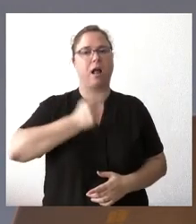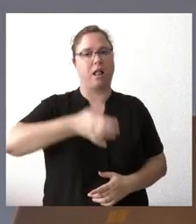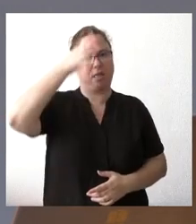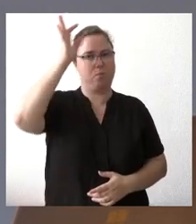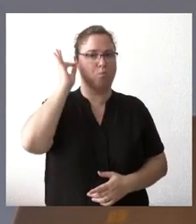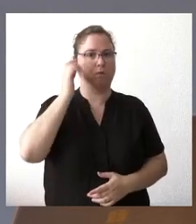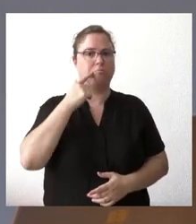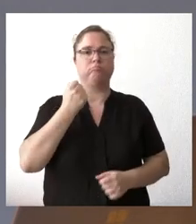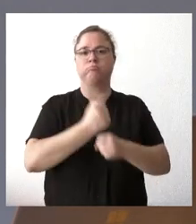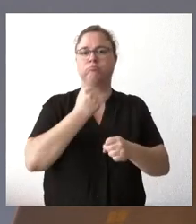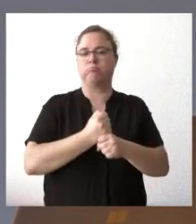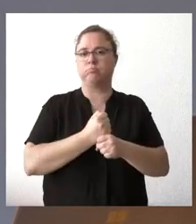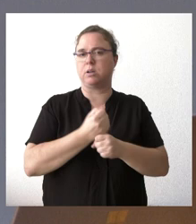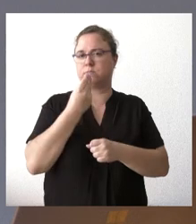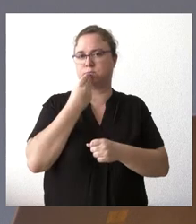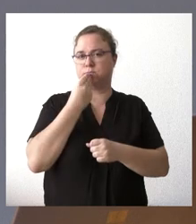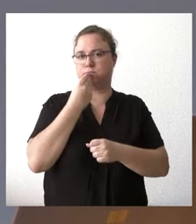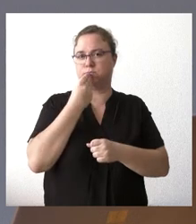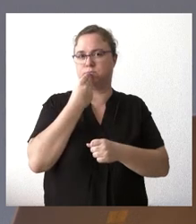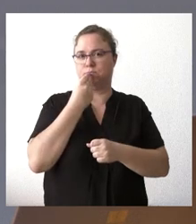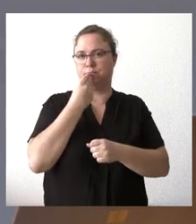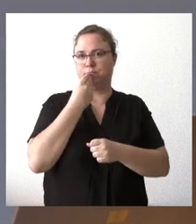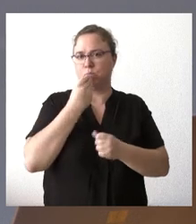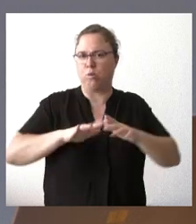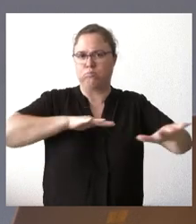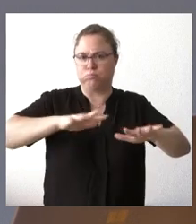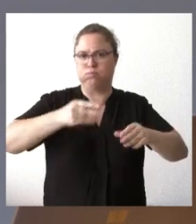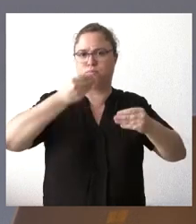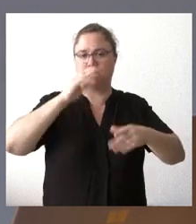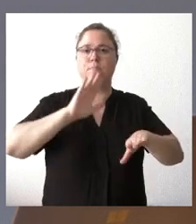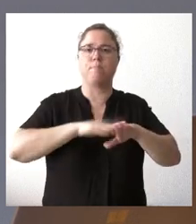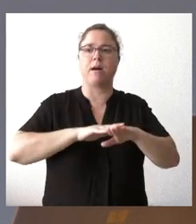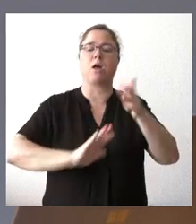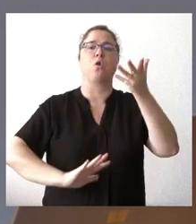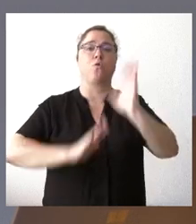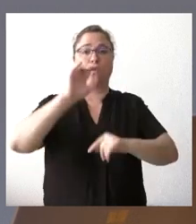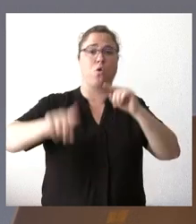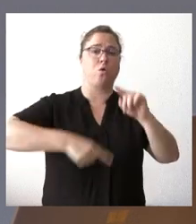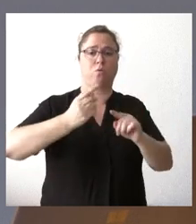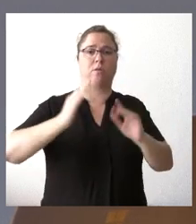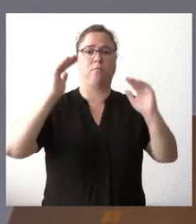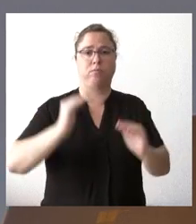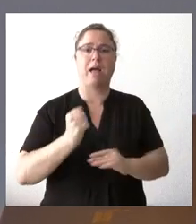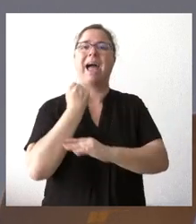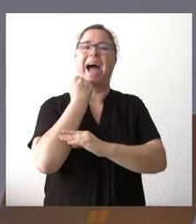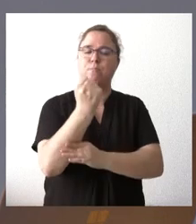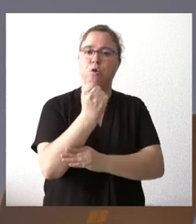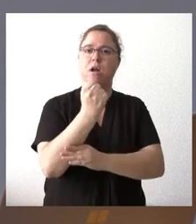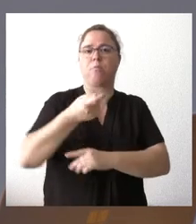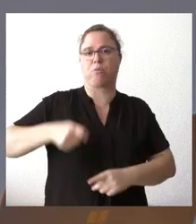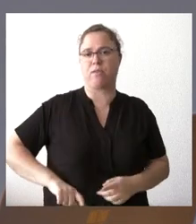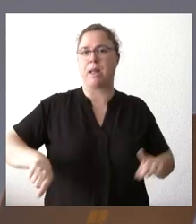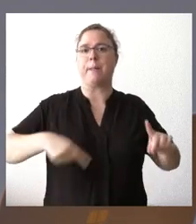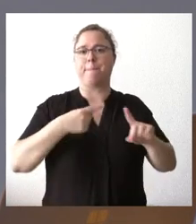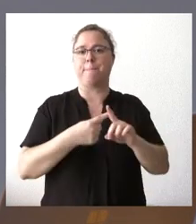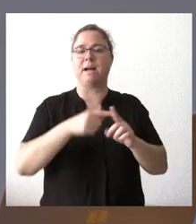una actuación tremendamente activa para paliar los efectos para apoyar y ayudar al operativo. Y, desde luego,